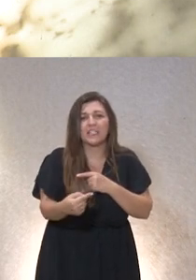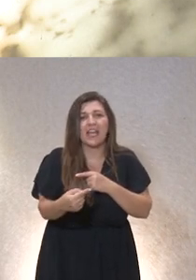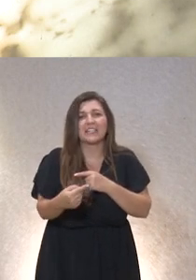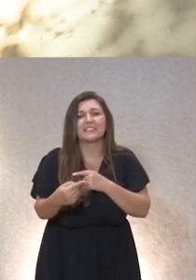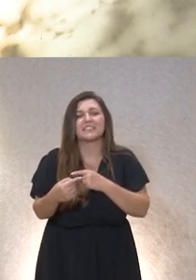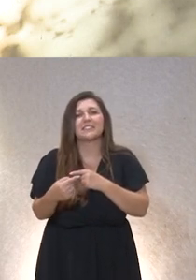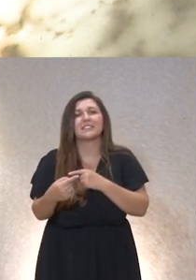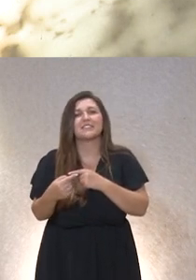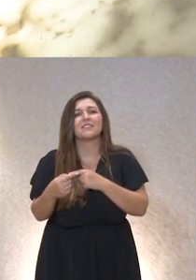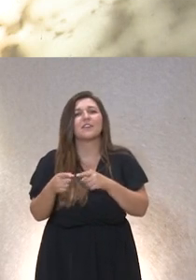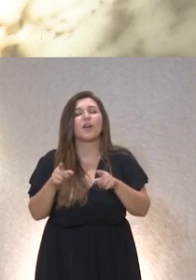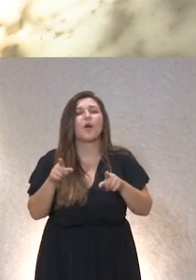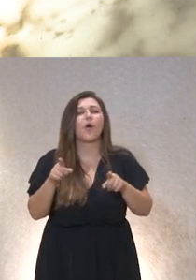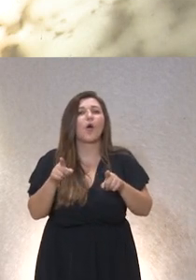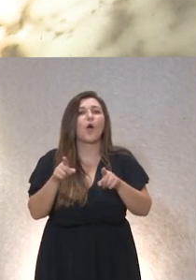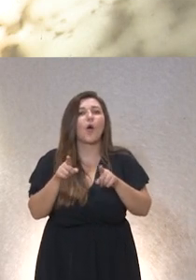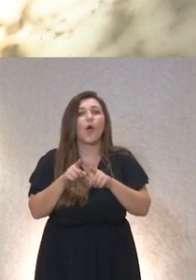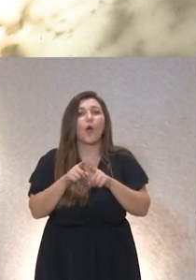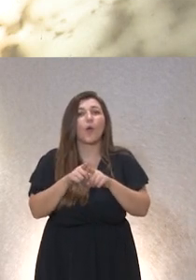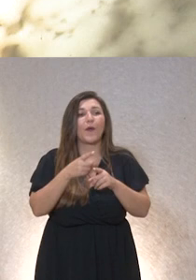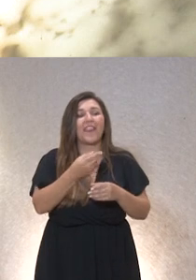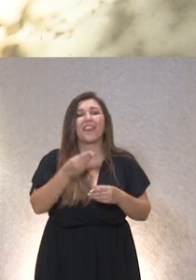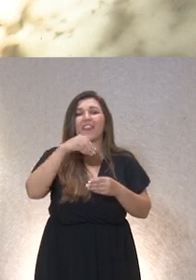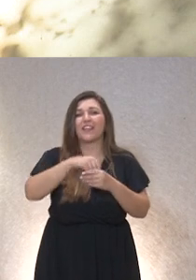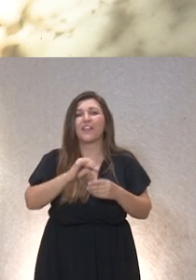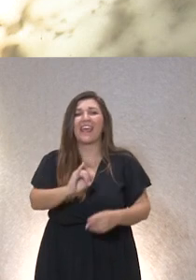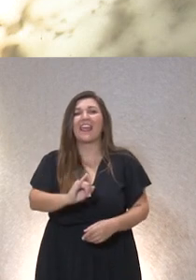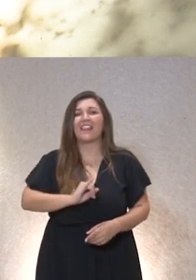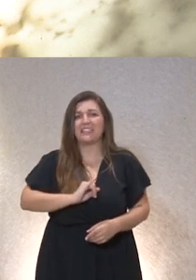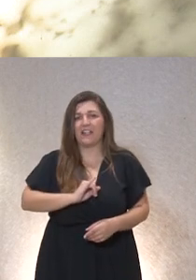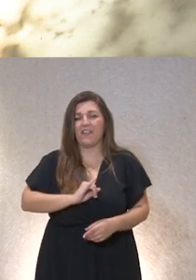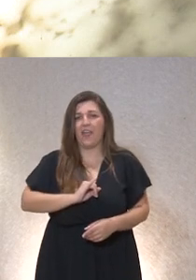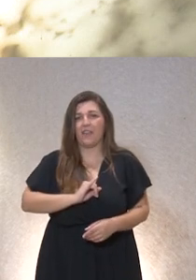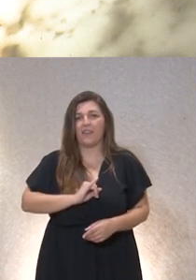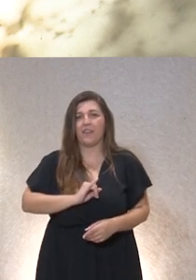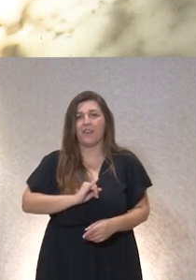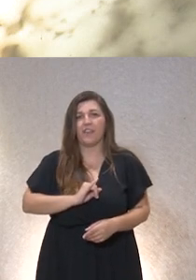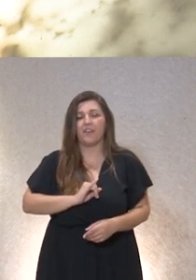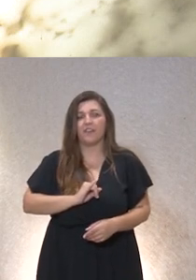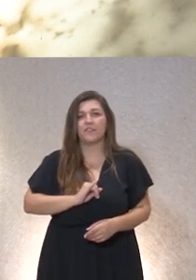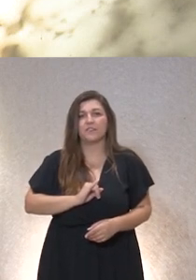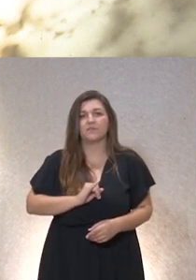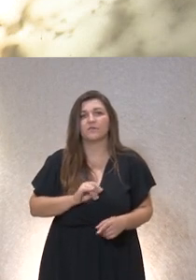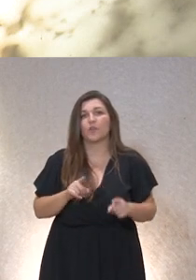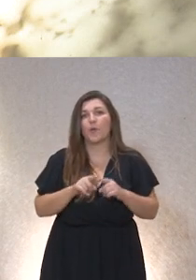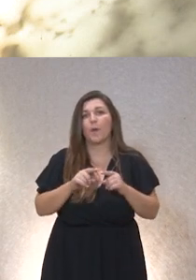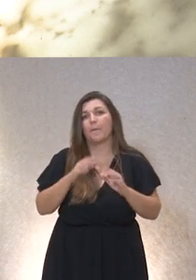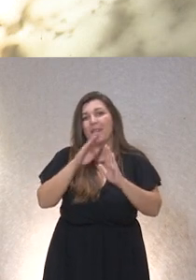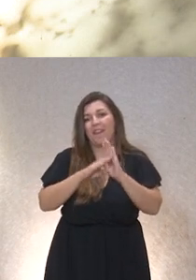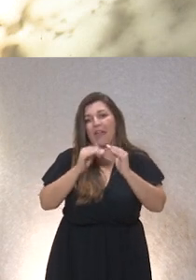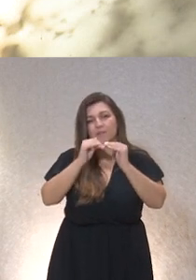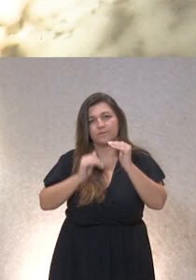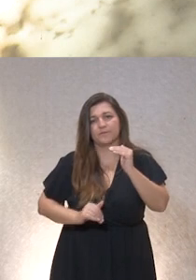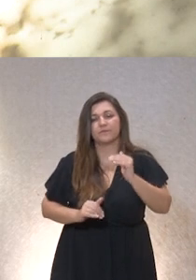hacer que formara parte de la cultura de la entidad la idea de reducirlas en este